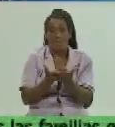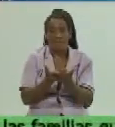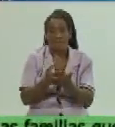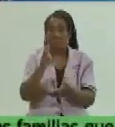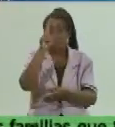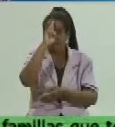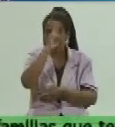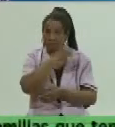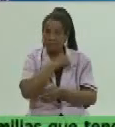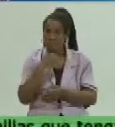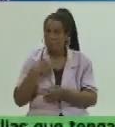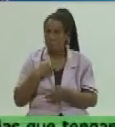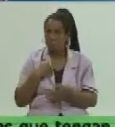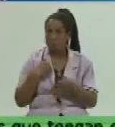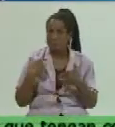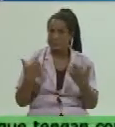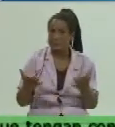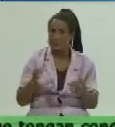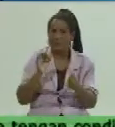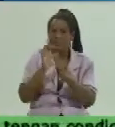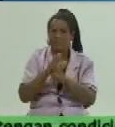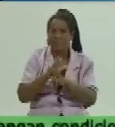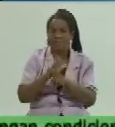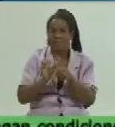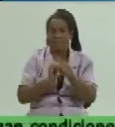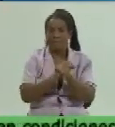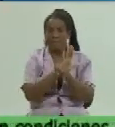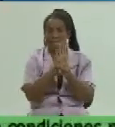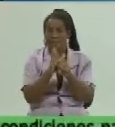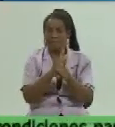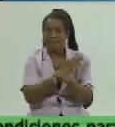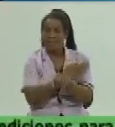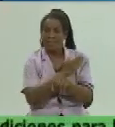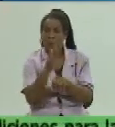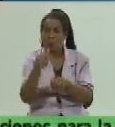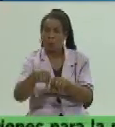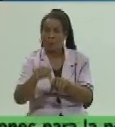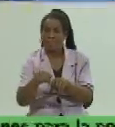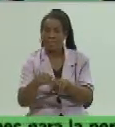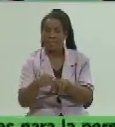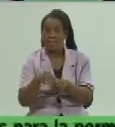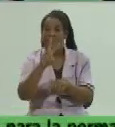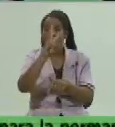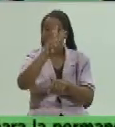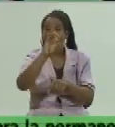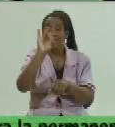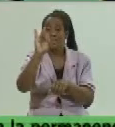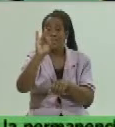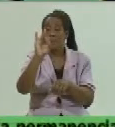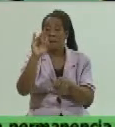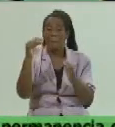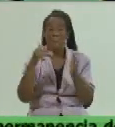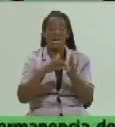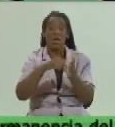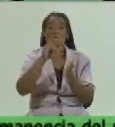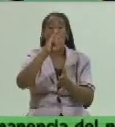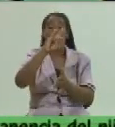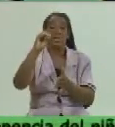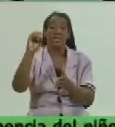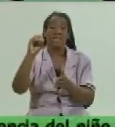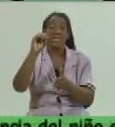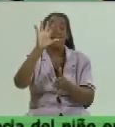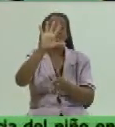compendio, ¿cuál es desde que comenzó la pandemia hasta ahora? Bueno, nosotros le decíamos 37.954 muestras,